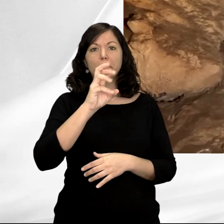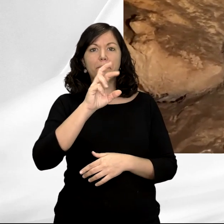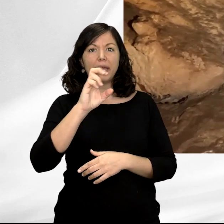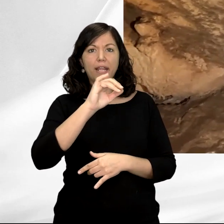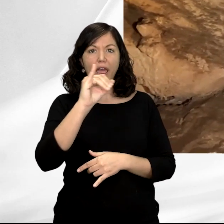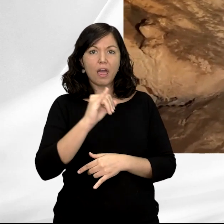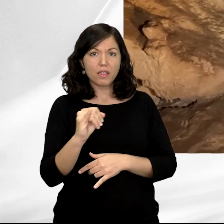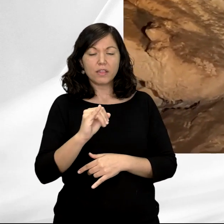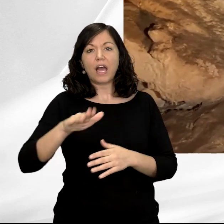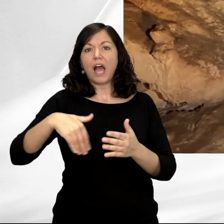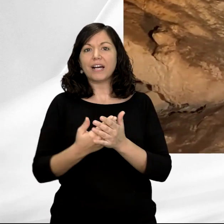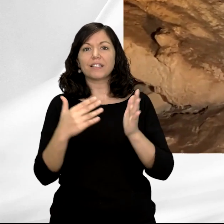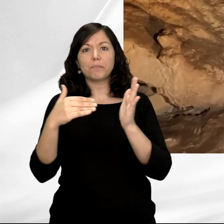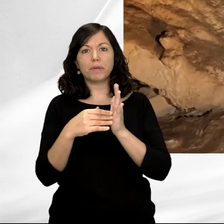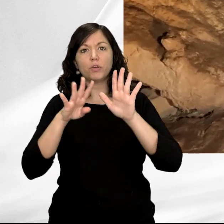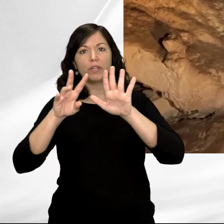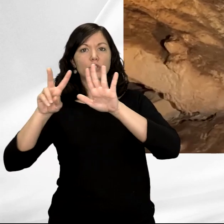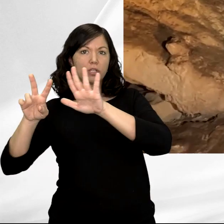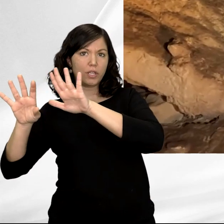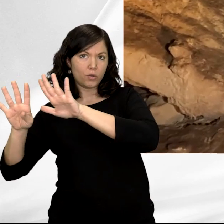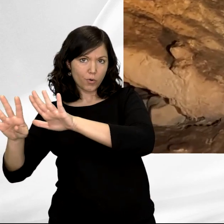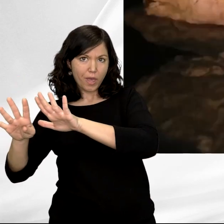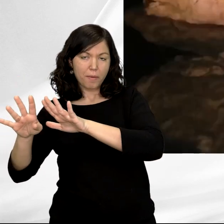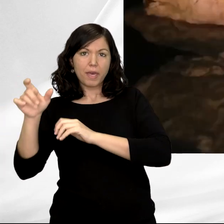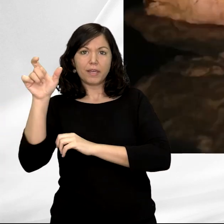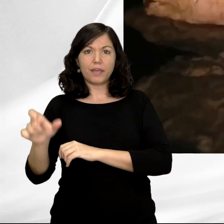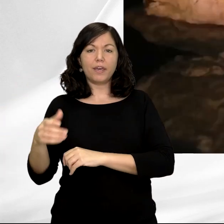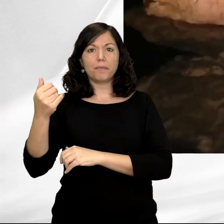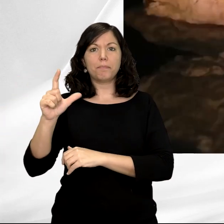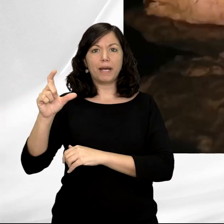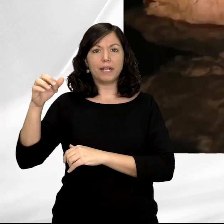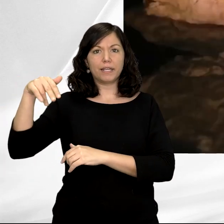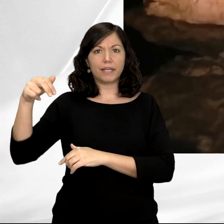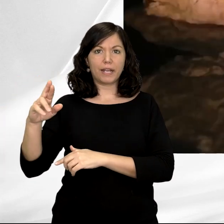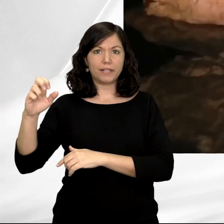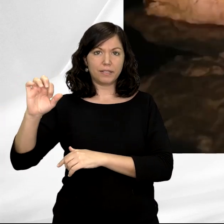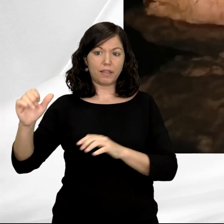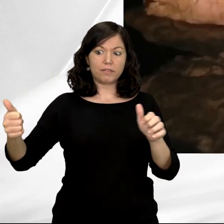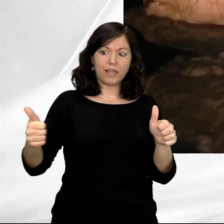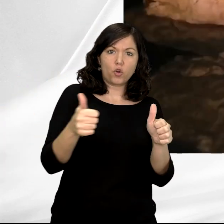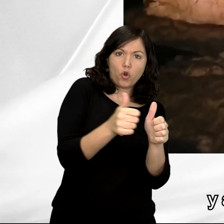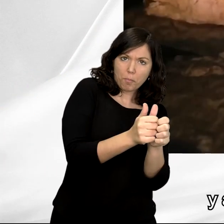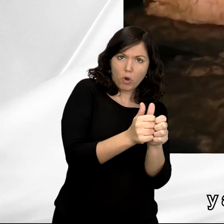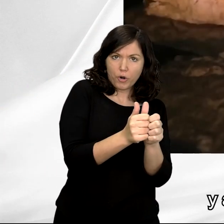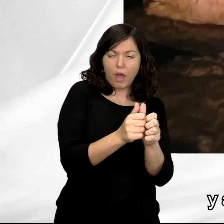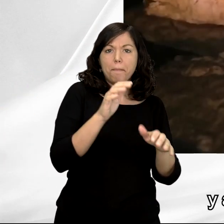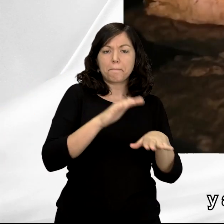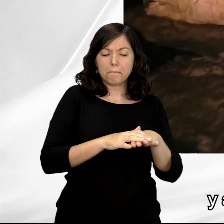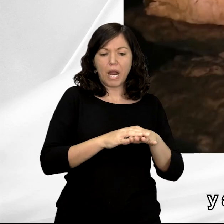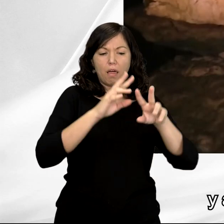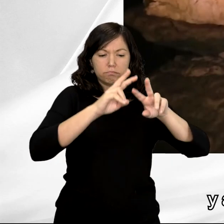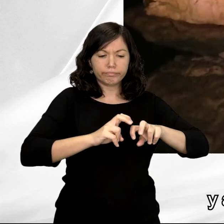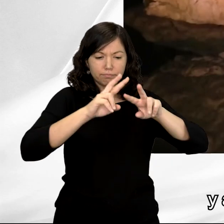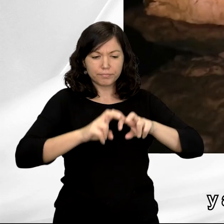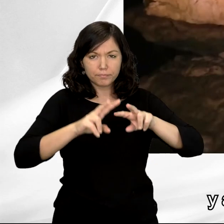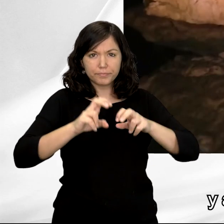No es hasta 1979 cuando Rodrigo de Balbín se incorpora al equipo investigador de Tito Bustillo cuando se empieza a prospectar